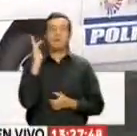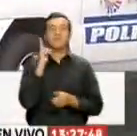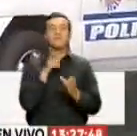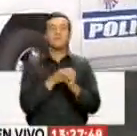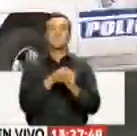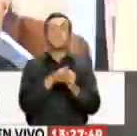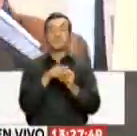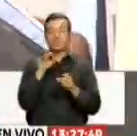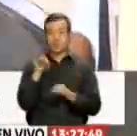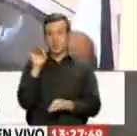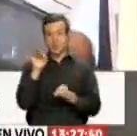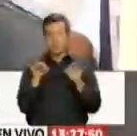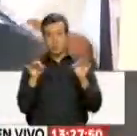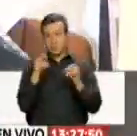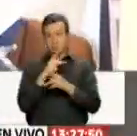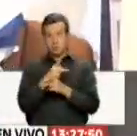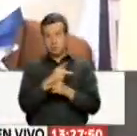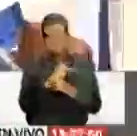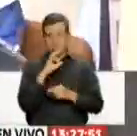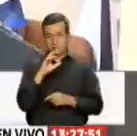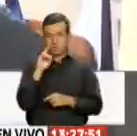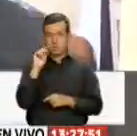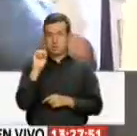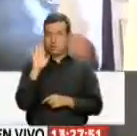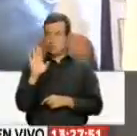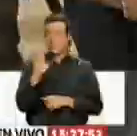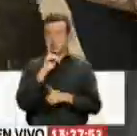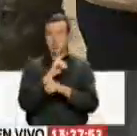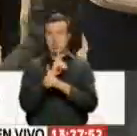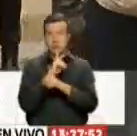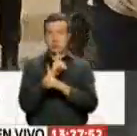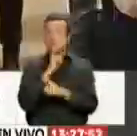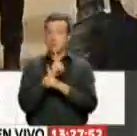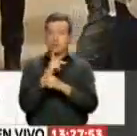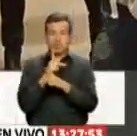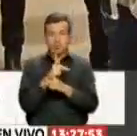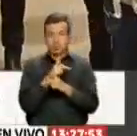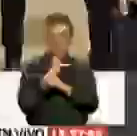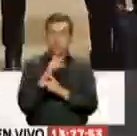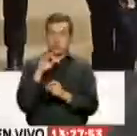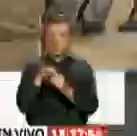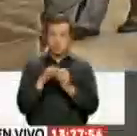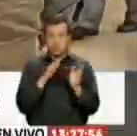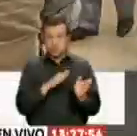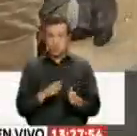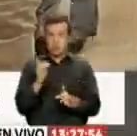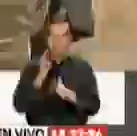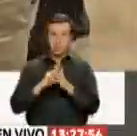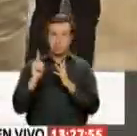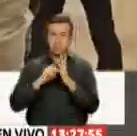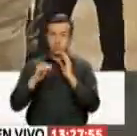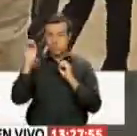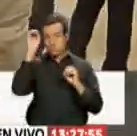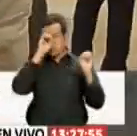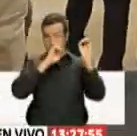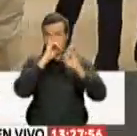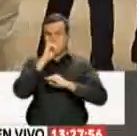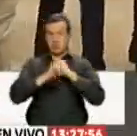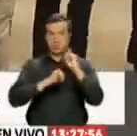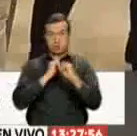participación De representantes Del Consejo Nacional De Discapacidades El Consejo Nacional Electoral Así como Observadores